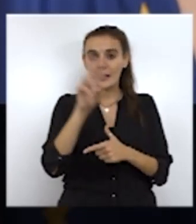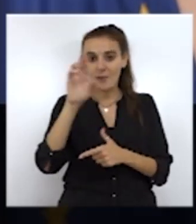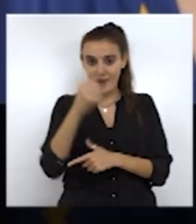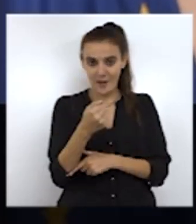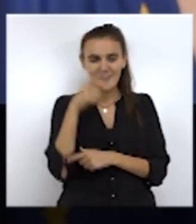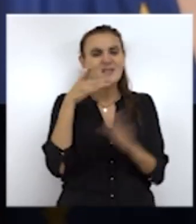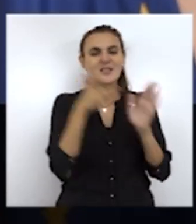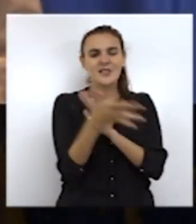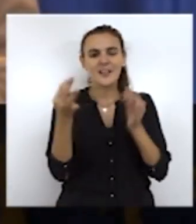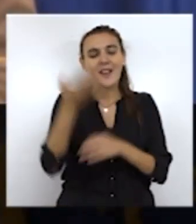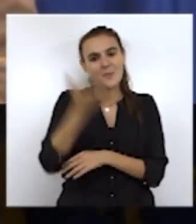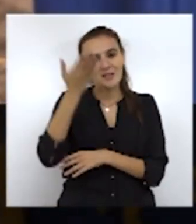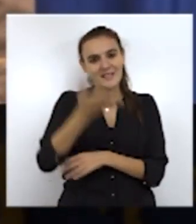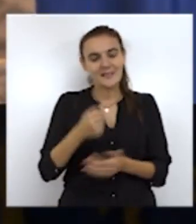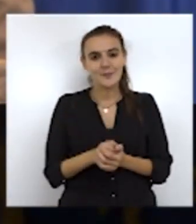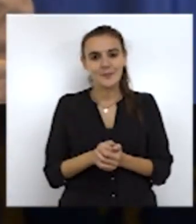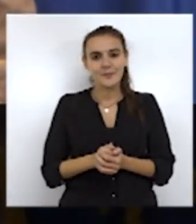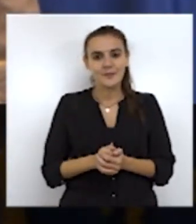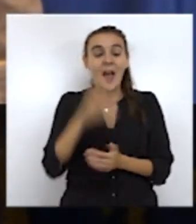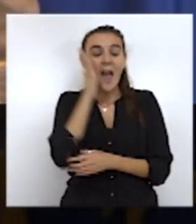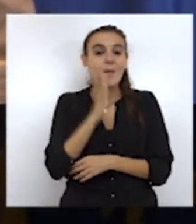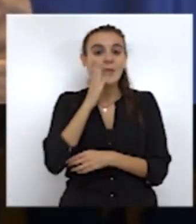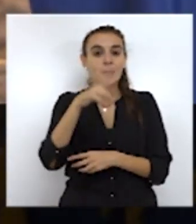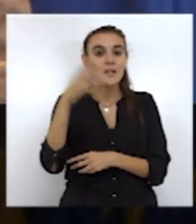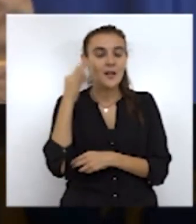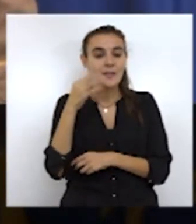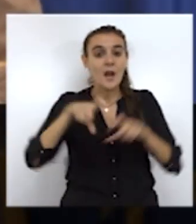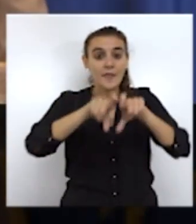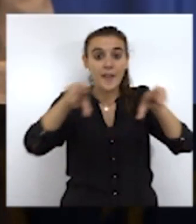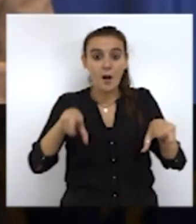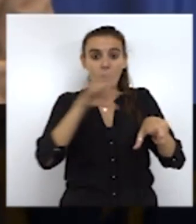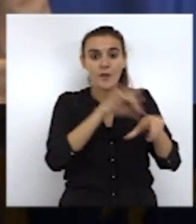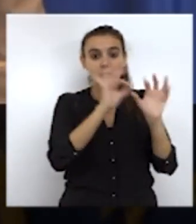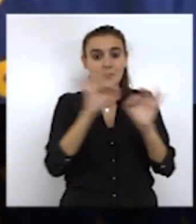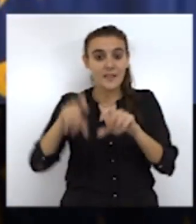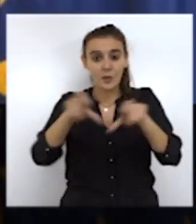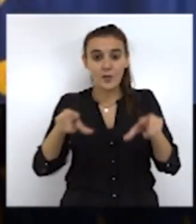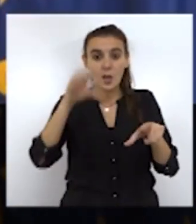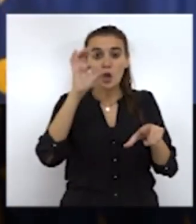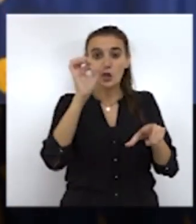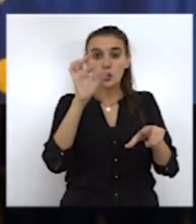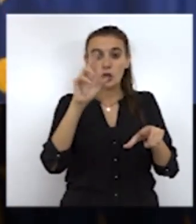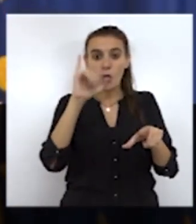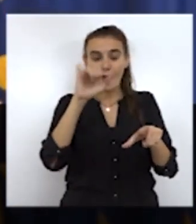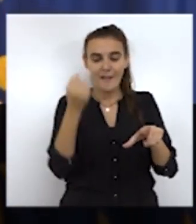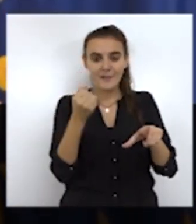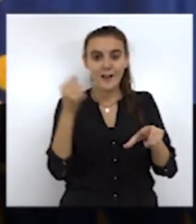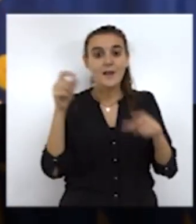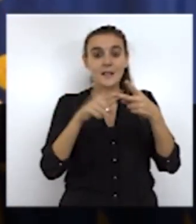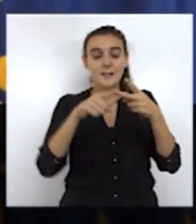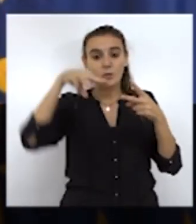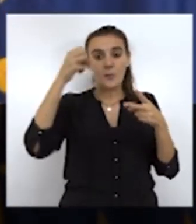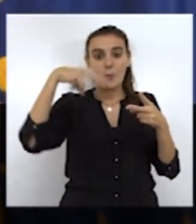Eso significa algo. Emotiva fue la intervención de la hermana de la que fuera ginecóloga Soraya Mohamed, y la de Manuela Gómez, ambas